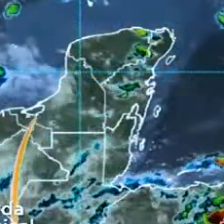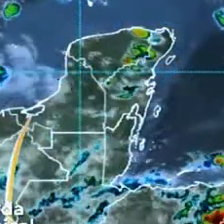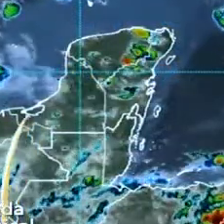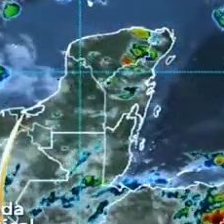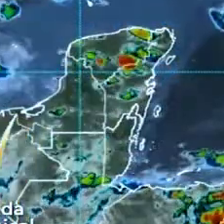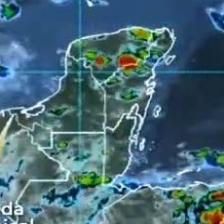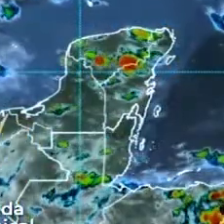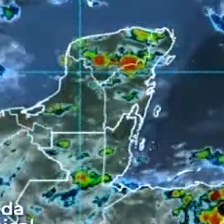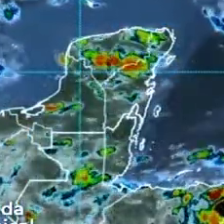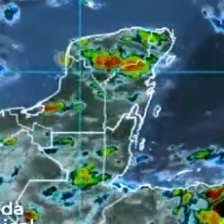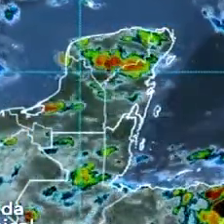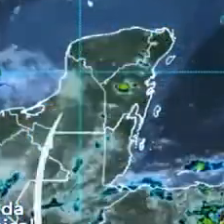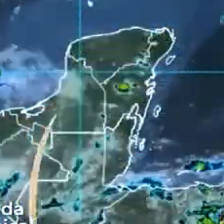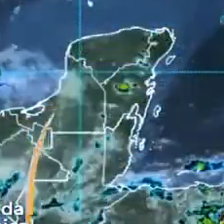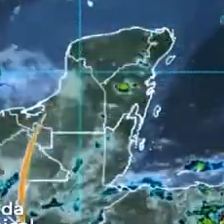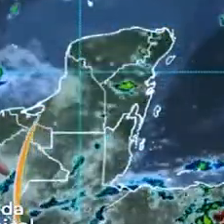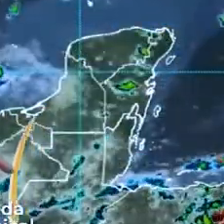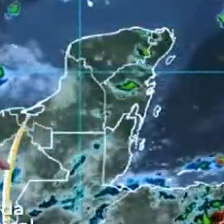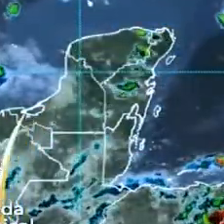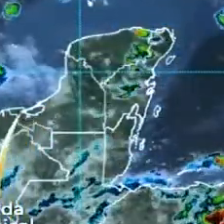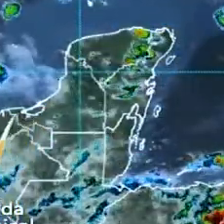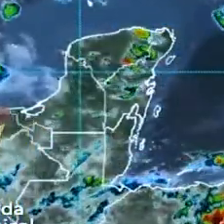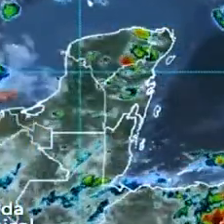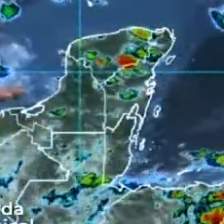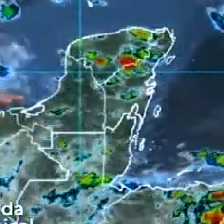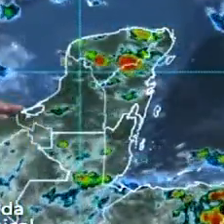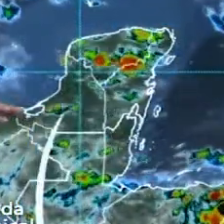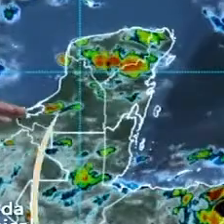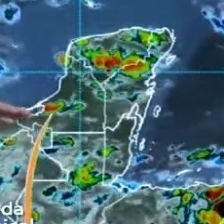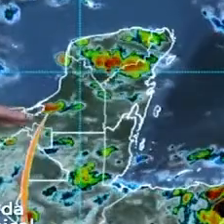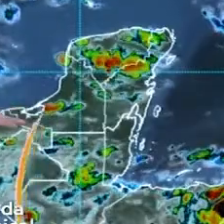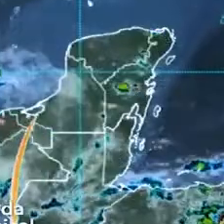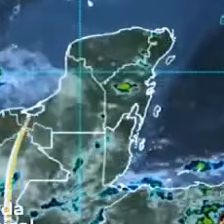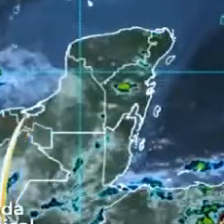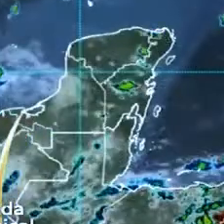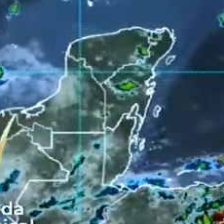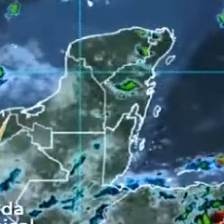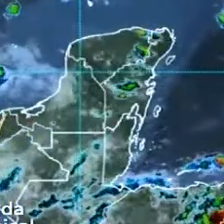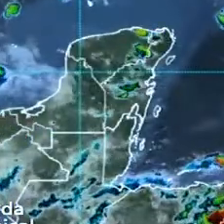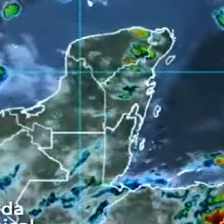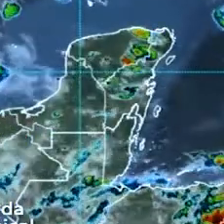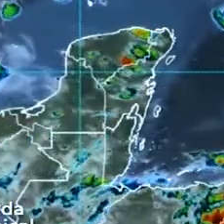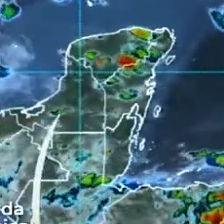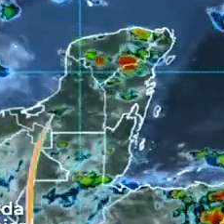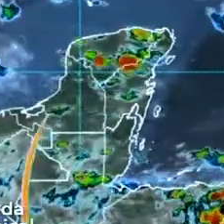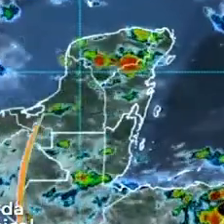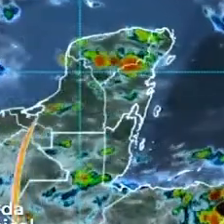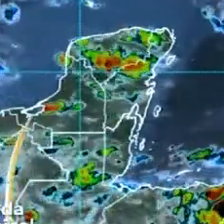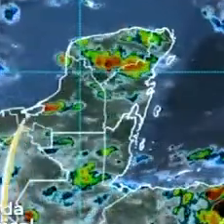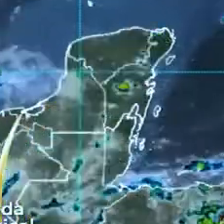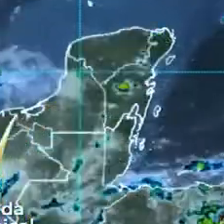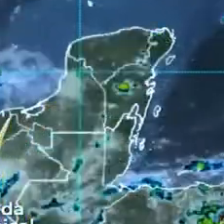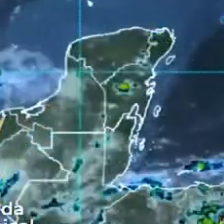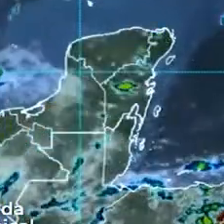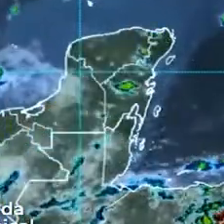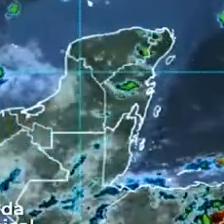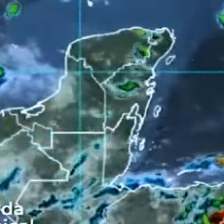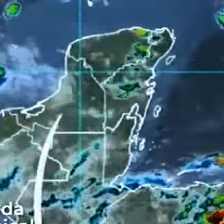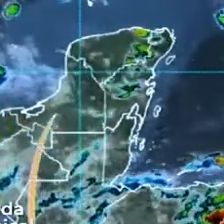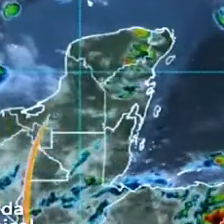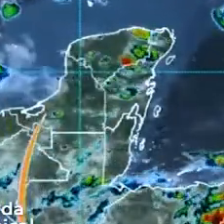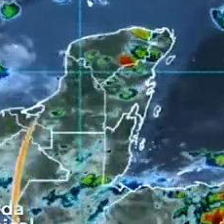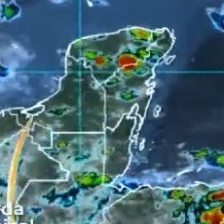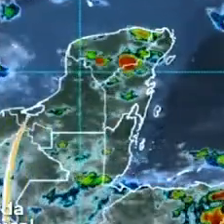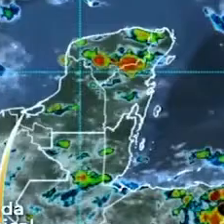usted. Tenemos el paso de la onda tropical número 20 sobre lo que es la península de Yucatán y ahora lo hace sobre el sureste de la República, incrementando la